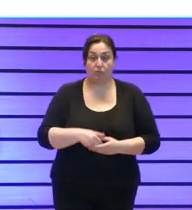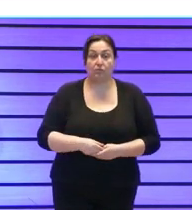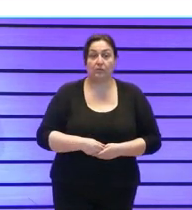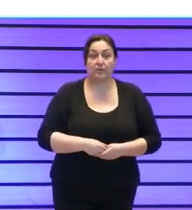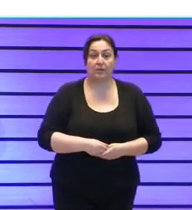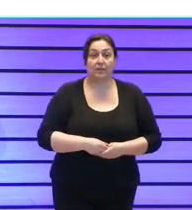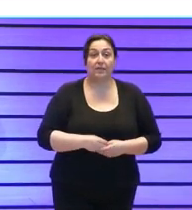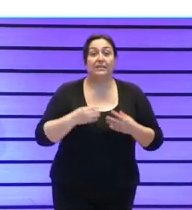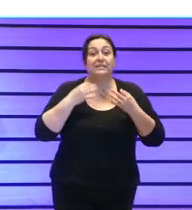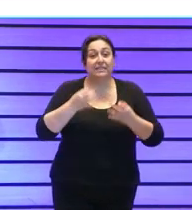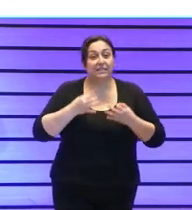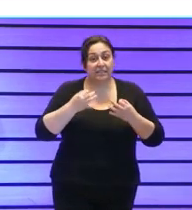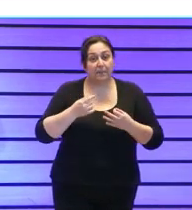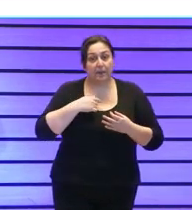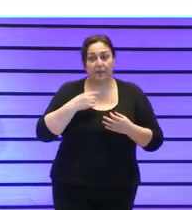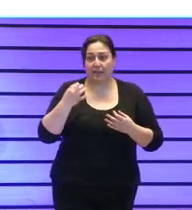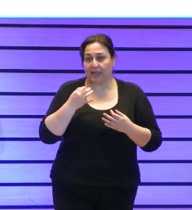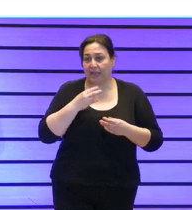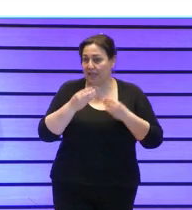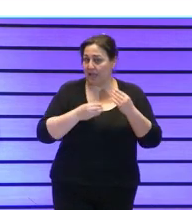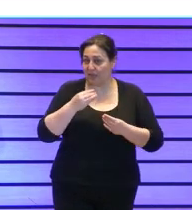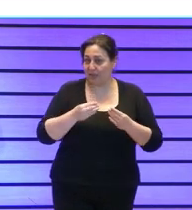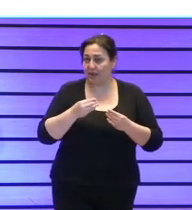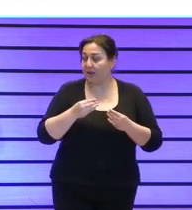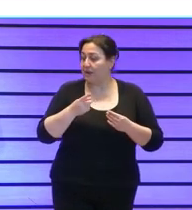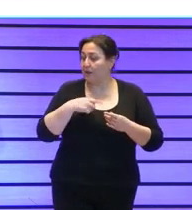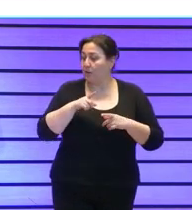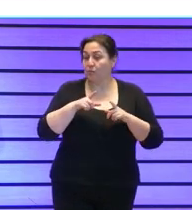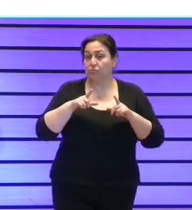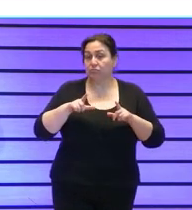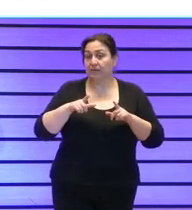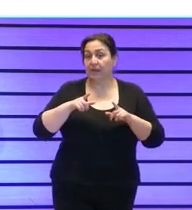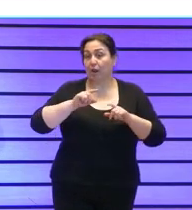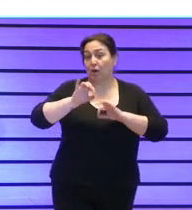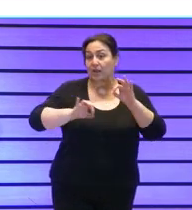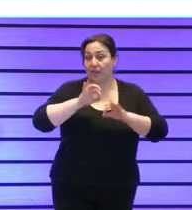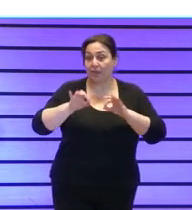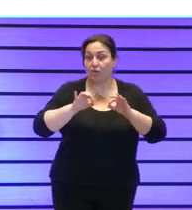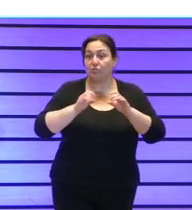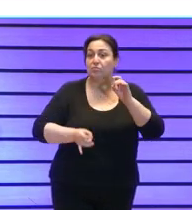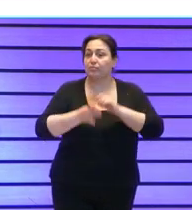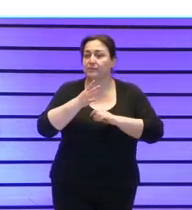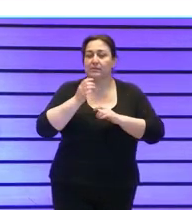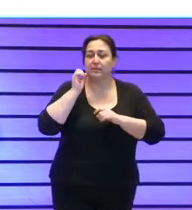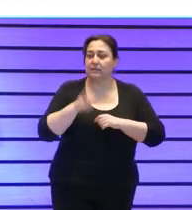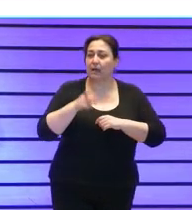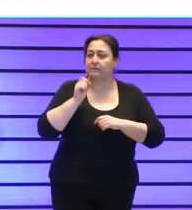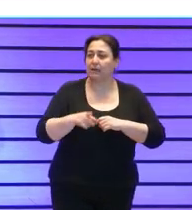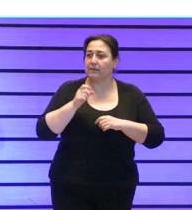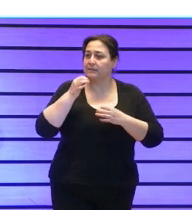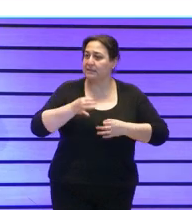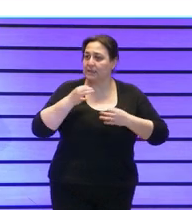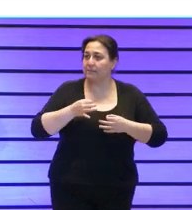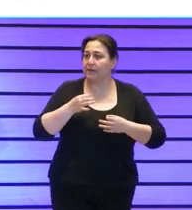cada vez que teníamos que hacer o que hacíamos el dafo de la organización nos aparecía de manera recurrente pues con una